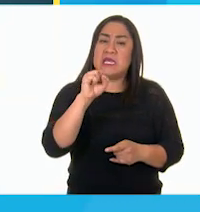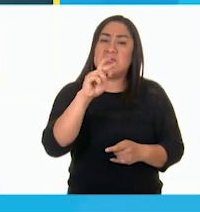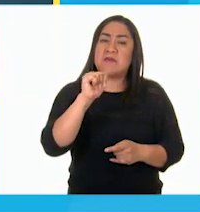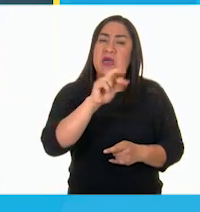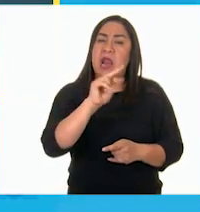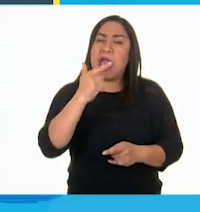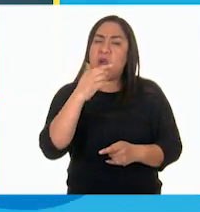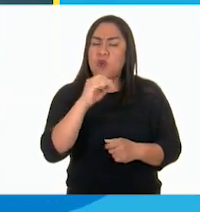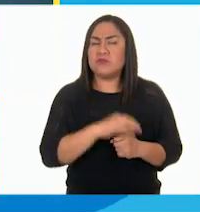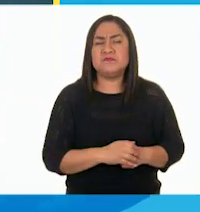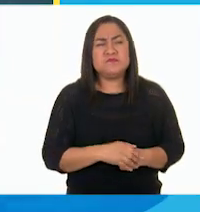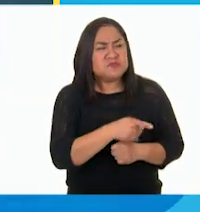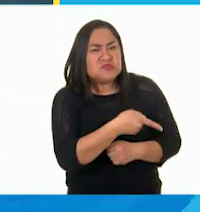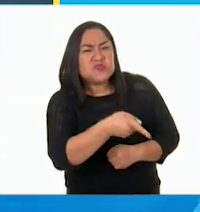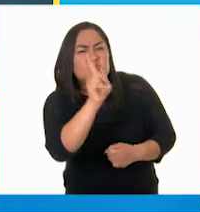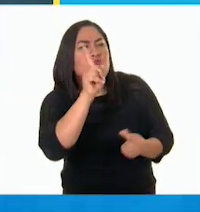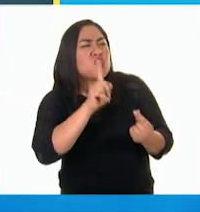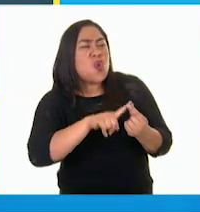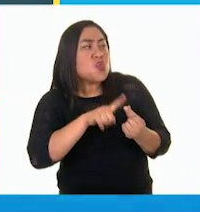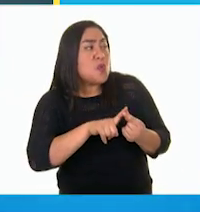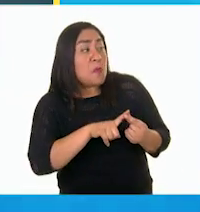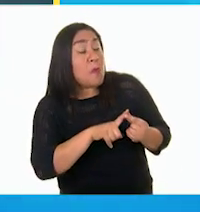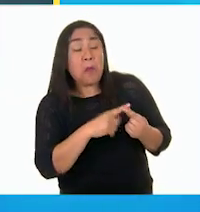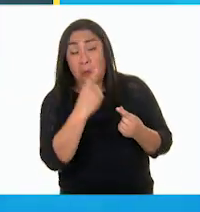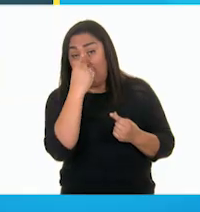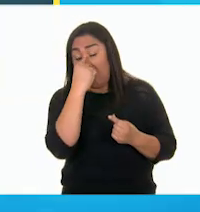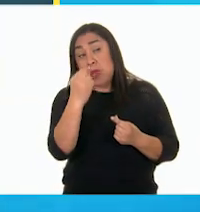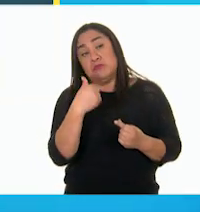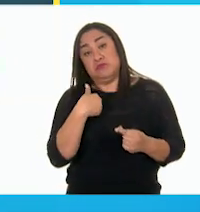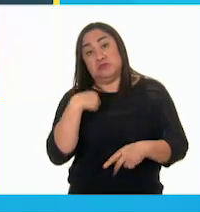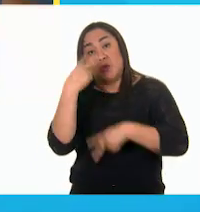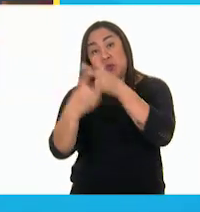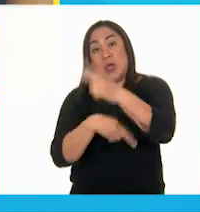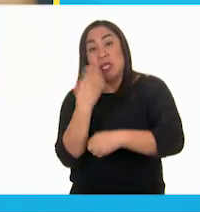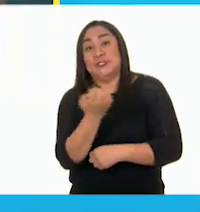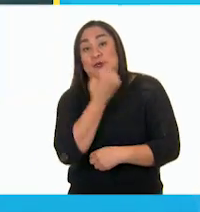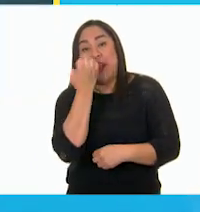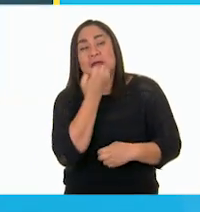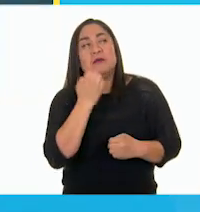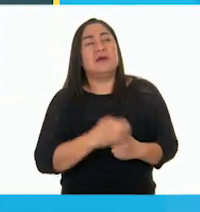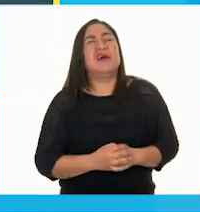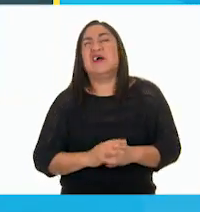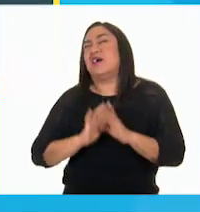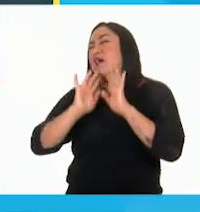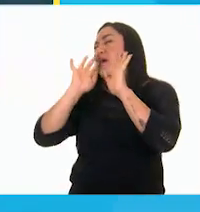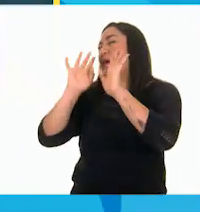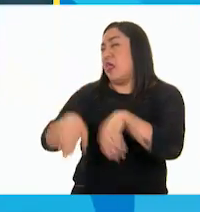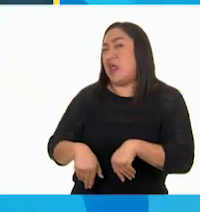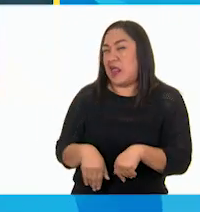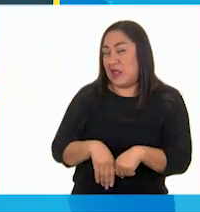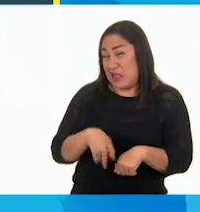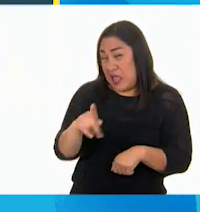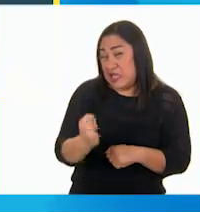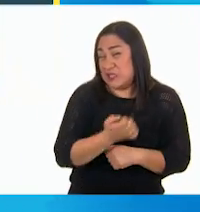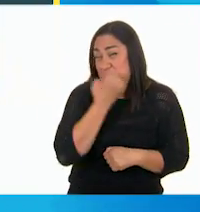preguntó que a dónde iba. Pinocho de buena manera le dijo que a la escuela. ¡Ay, la escuela! Dijo el niño. ¡Eso